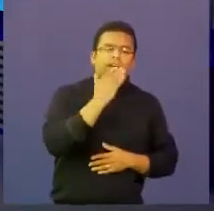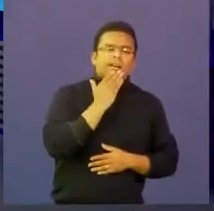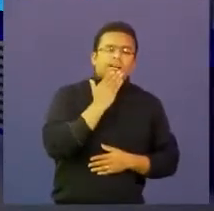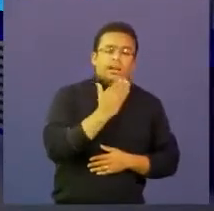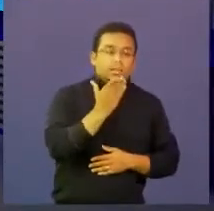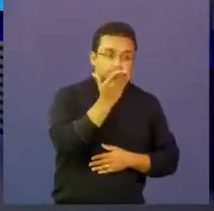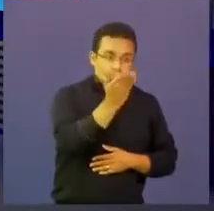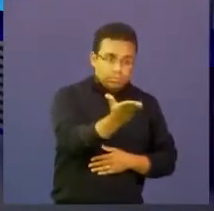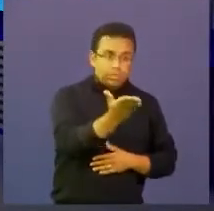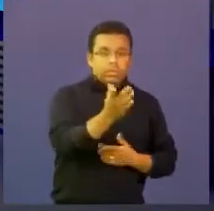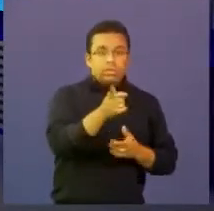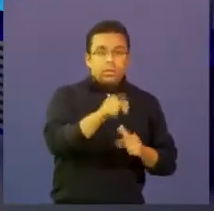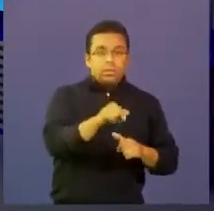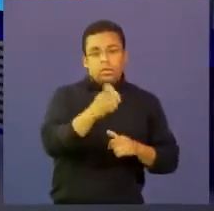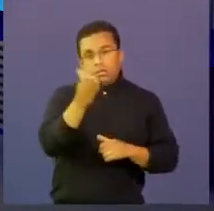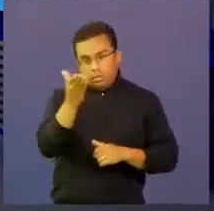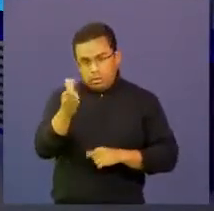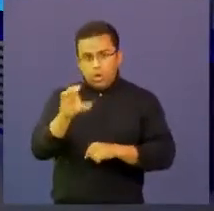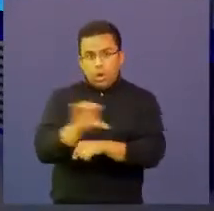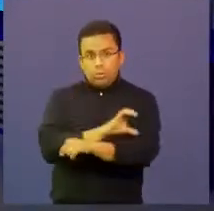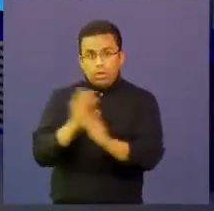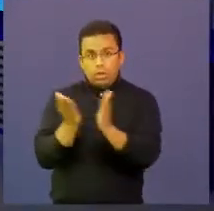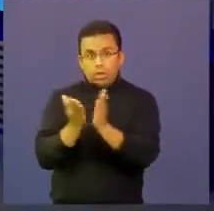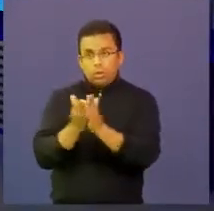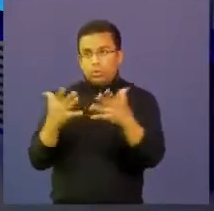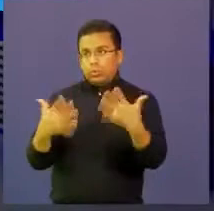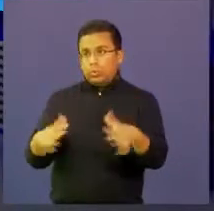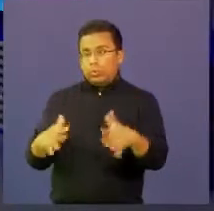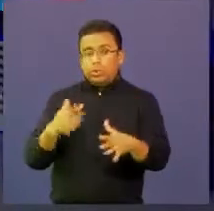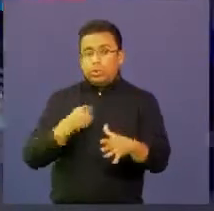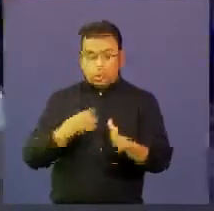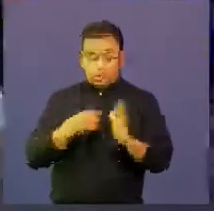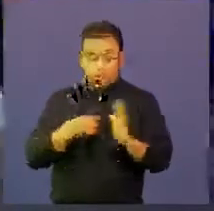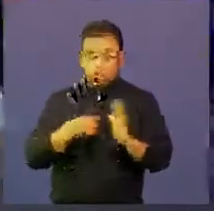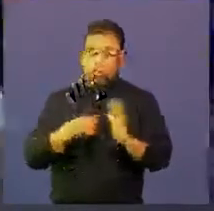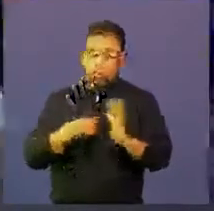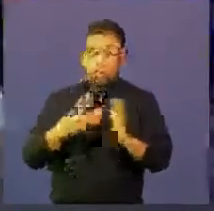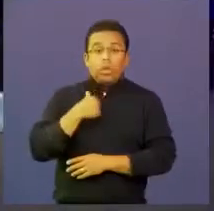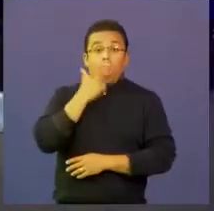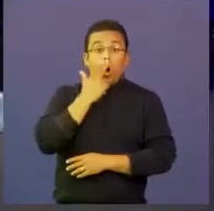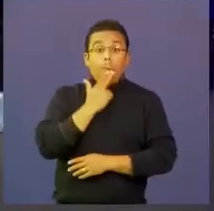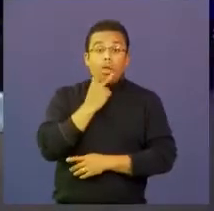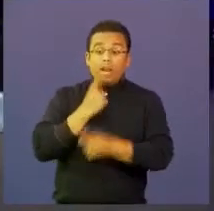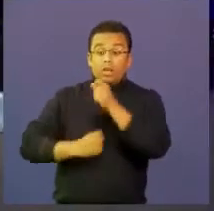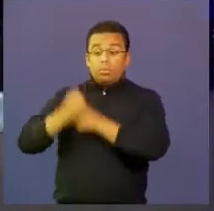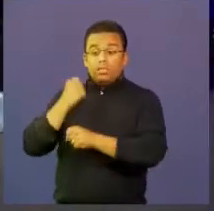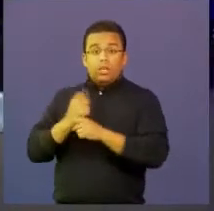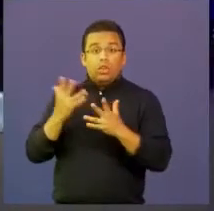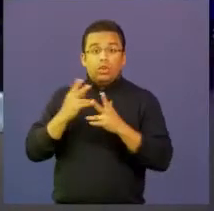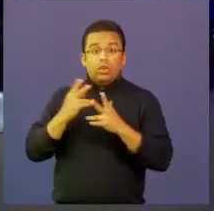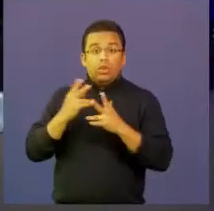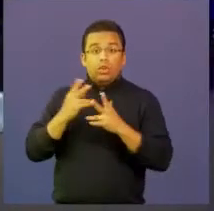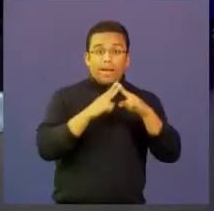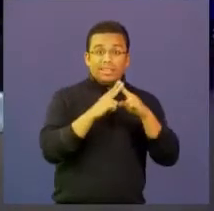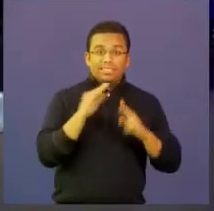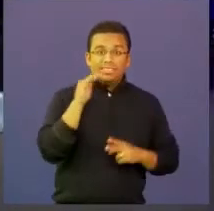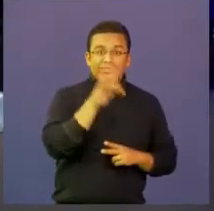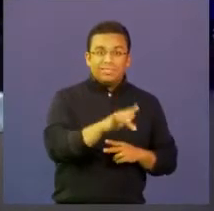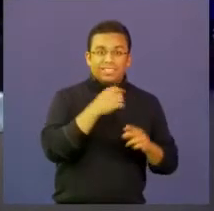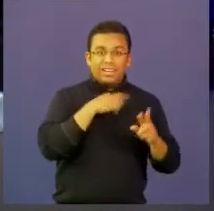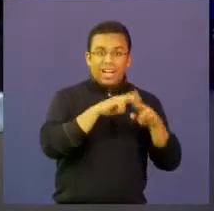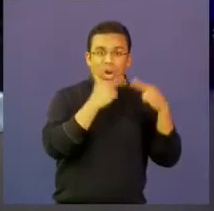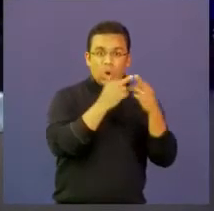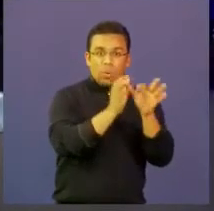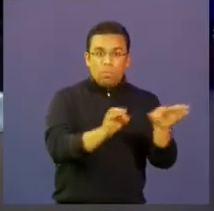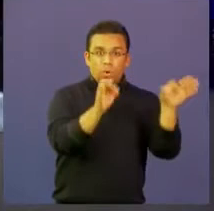Fernanda, y a computadores para educar por dejar que nuestro contenido esté en emisiones de gases de efecto invernadero. Nosotros buscamos que con